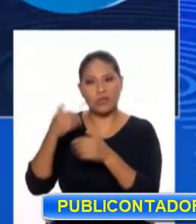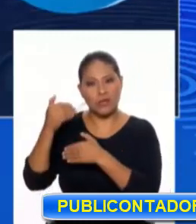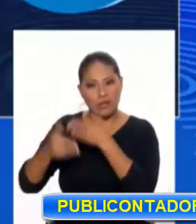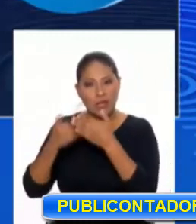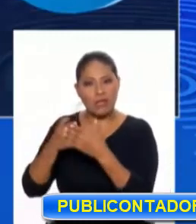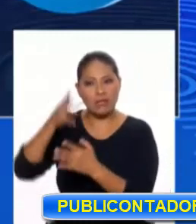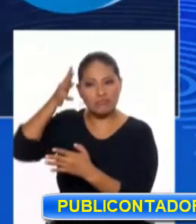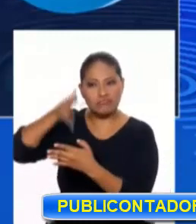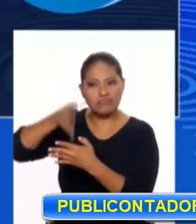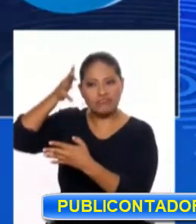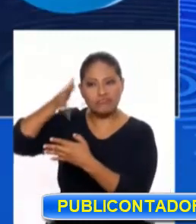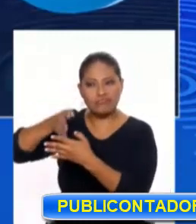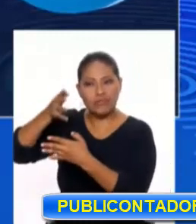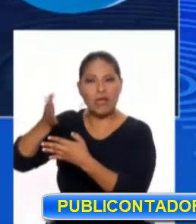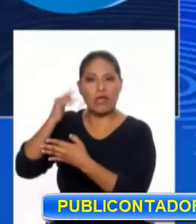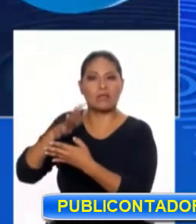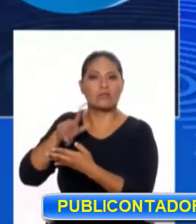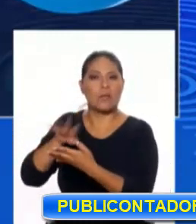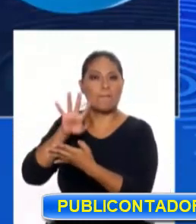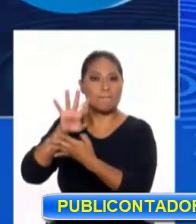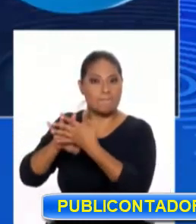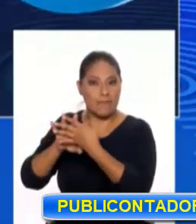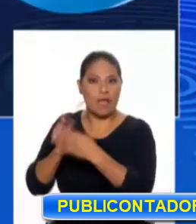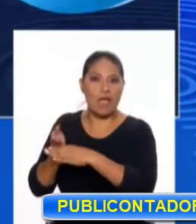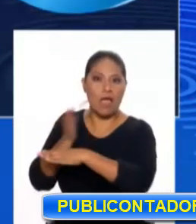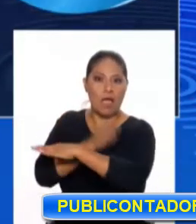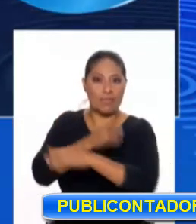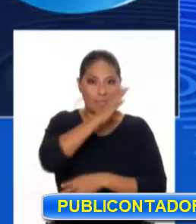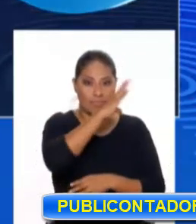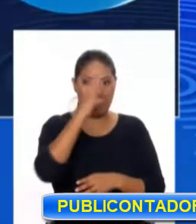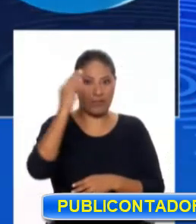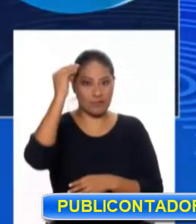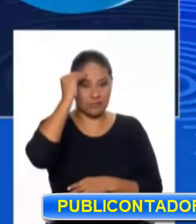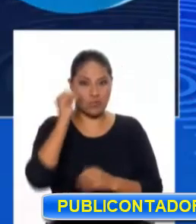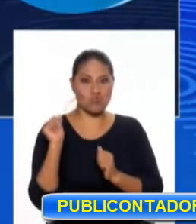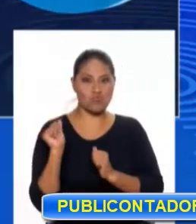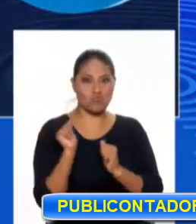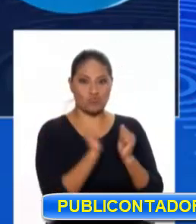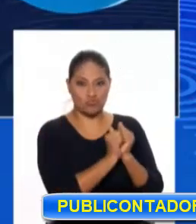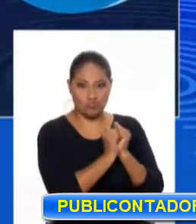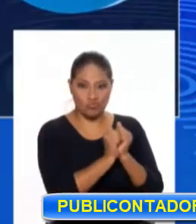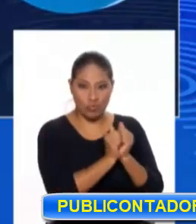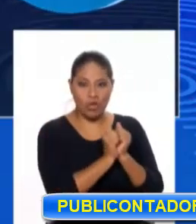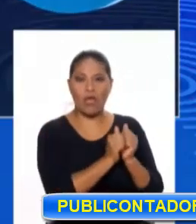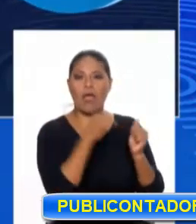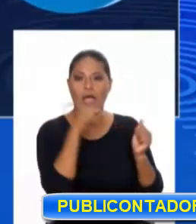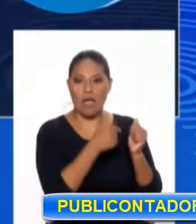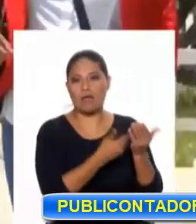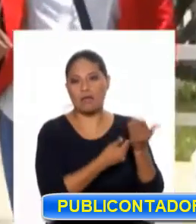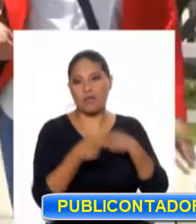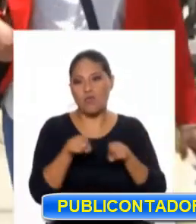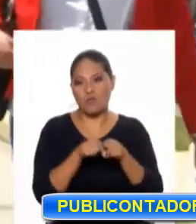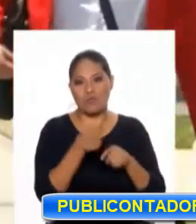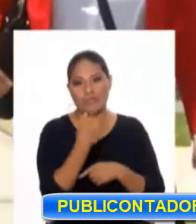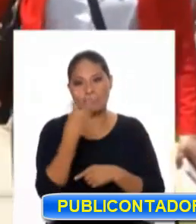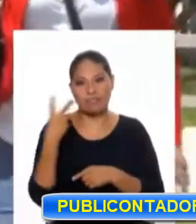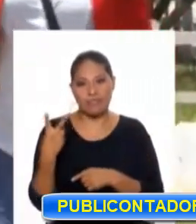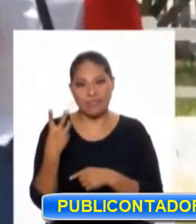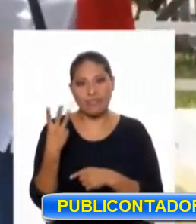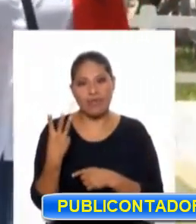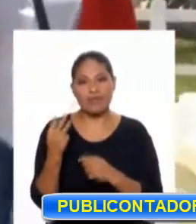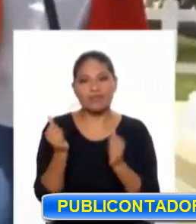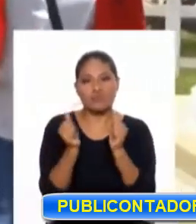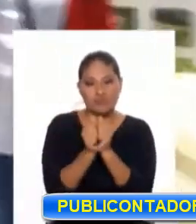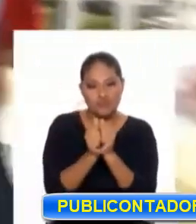Parece que la situación se complica para ellos, ya que estamos hablando de lo que son procesos penales y esto podría